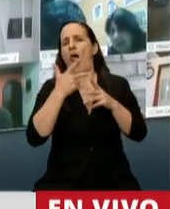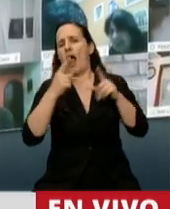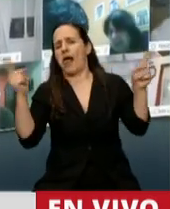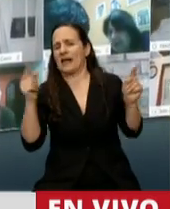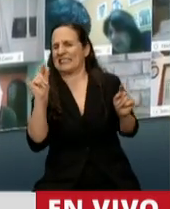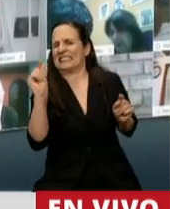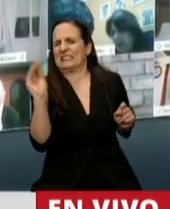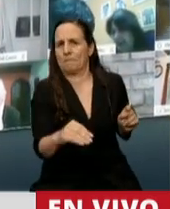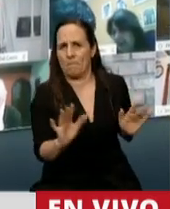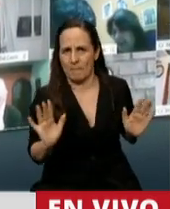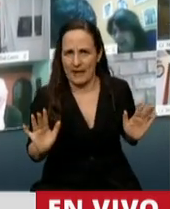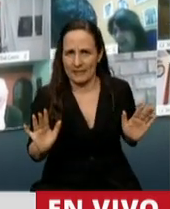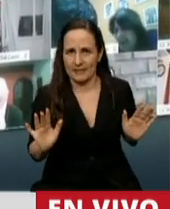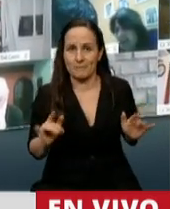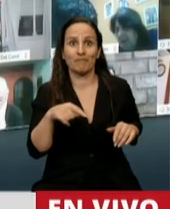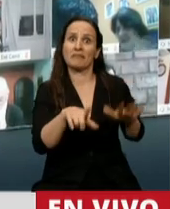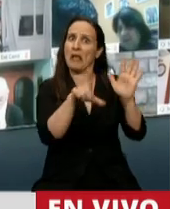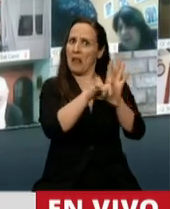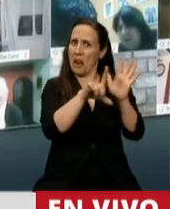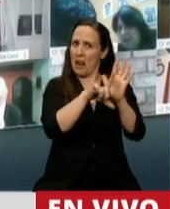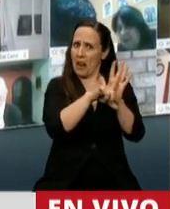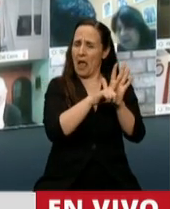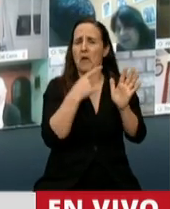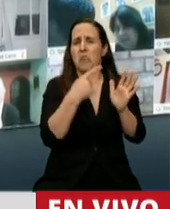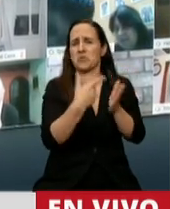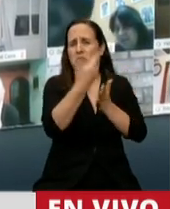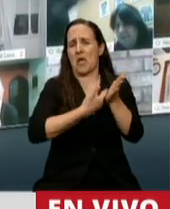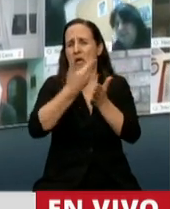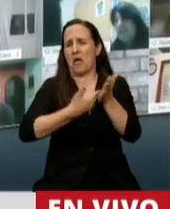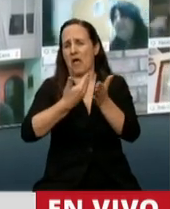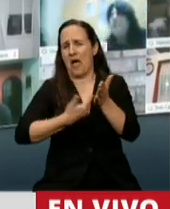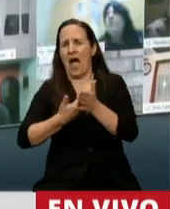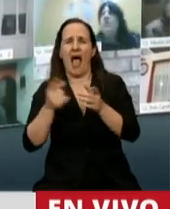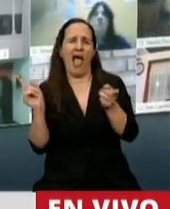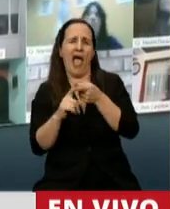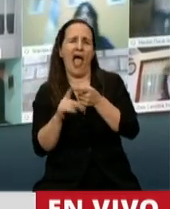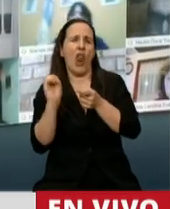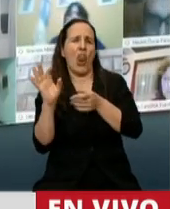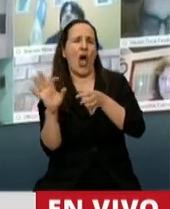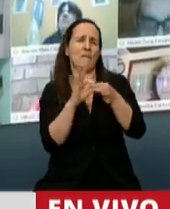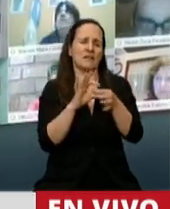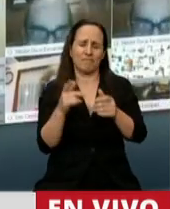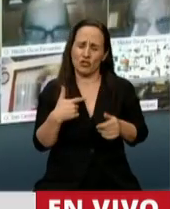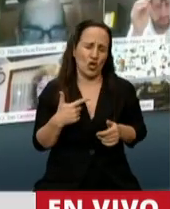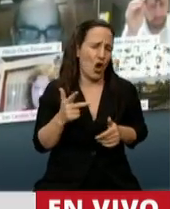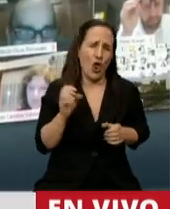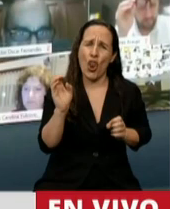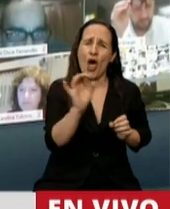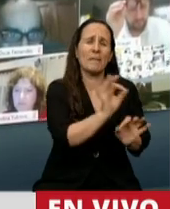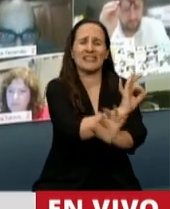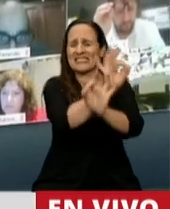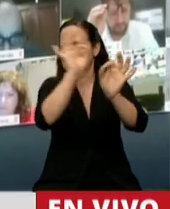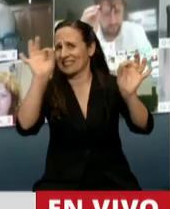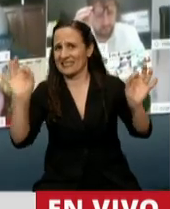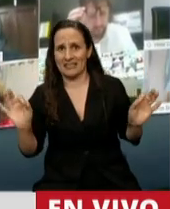segundos más, decían que esta ley tenía varias carácteras y daban algunos nombres, y así como no doy algunos, tampoco voy a dar otros.